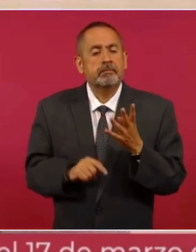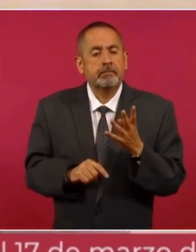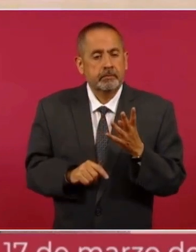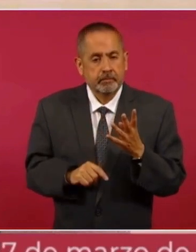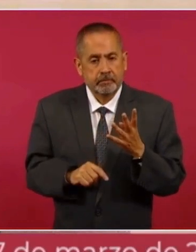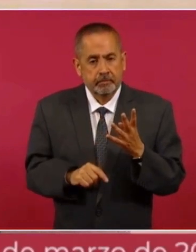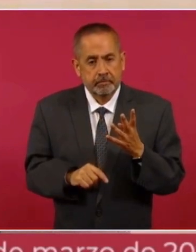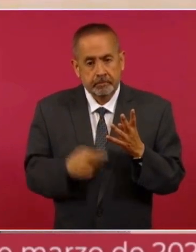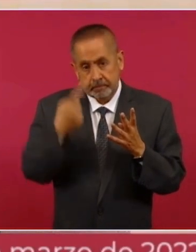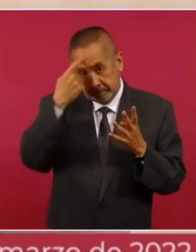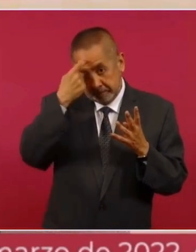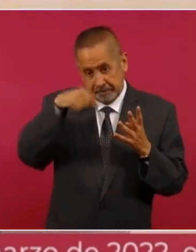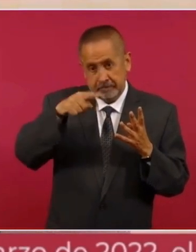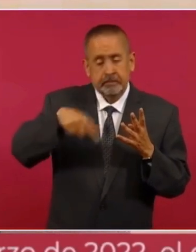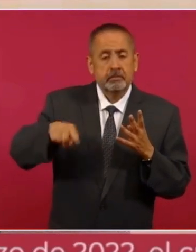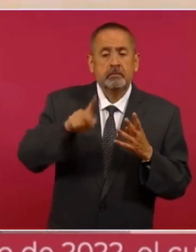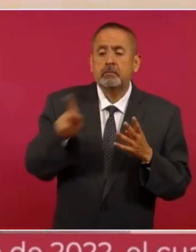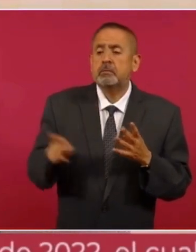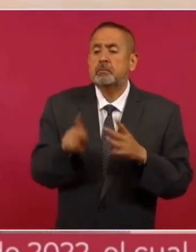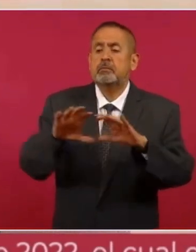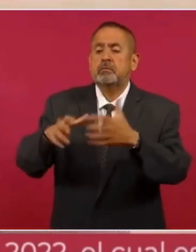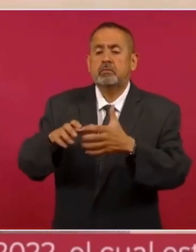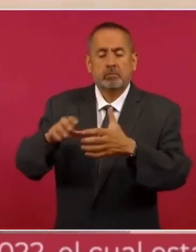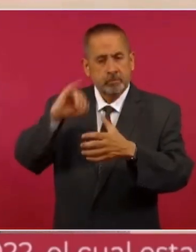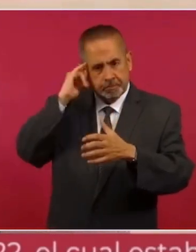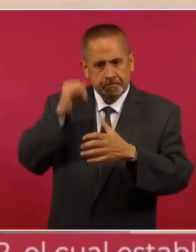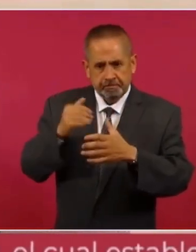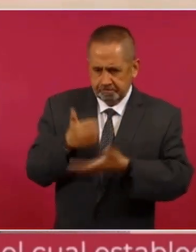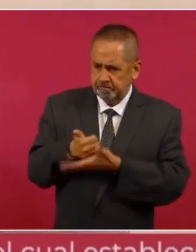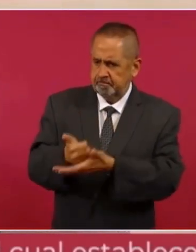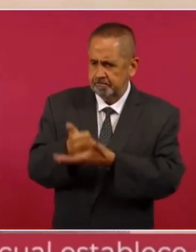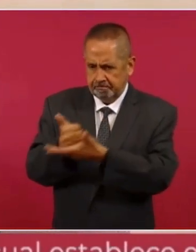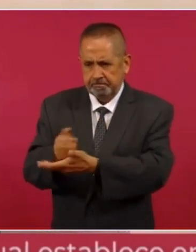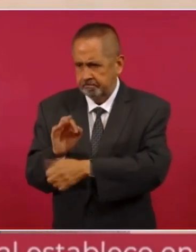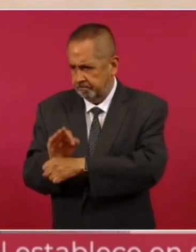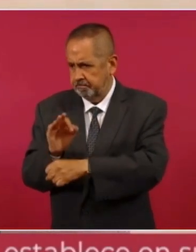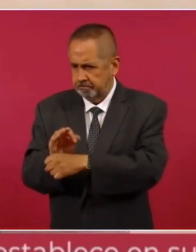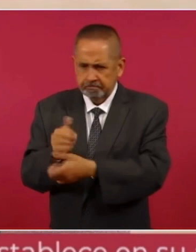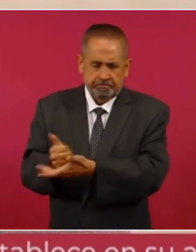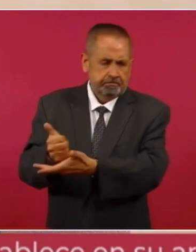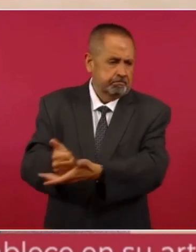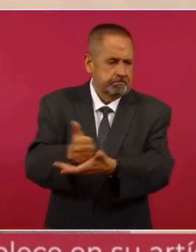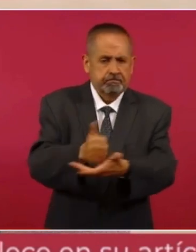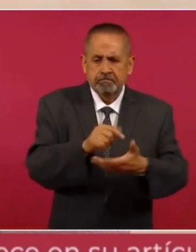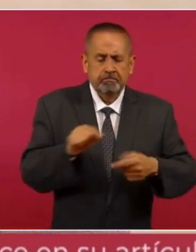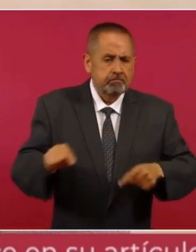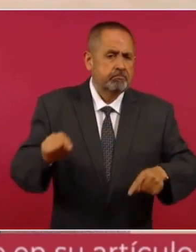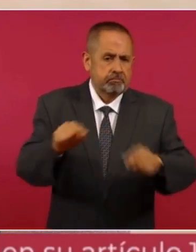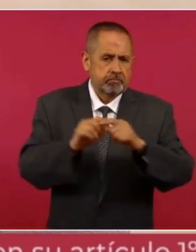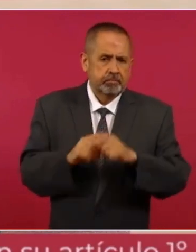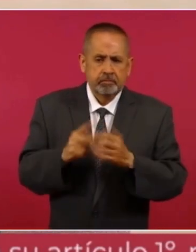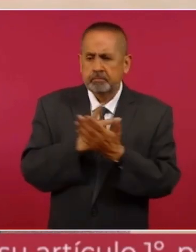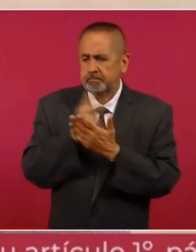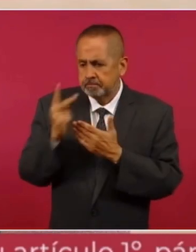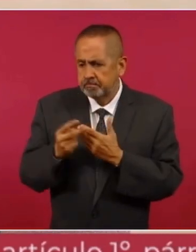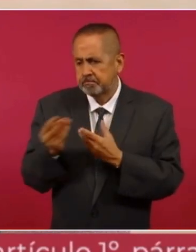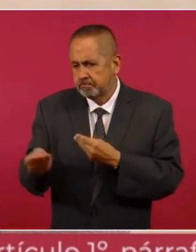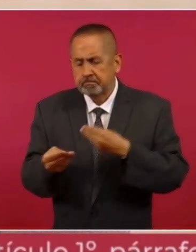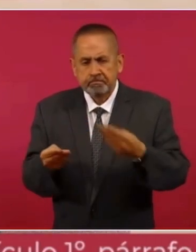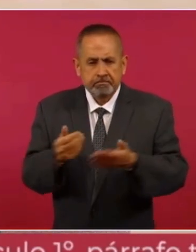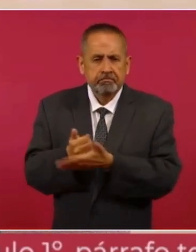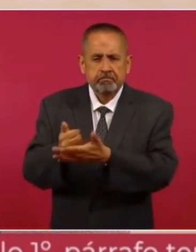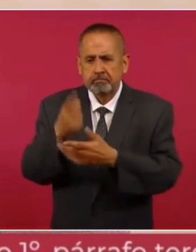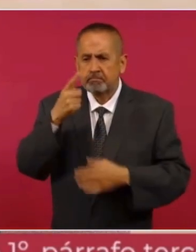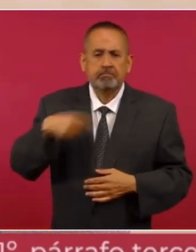para los pueblos estamos ayudando en programas para